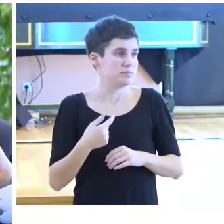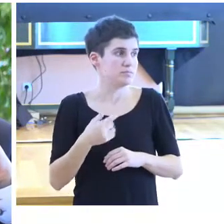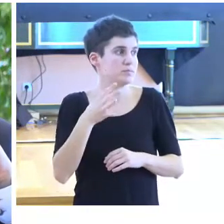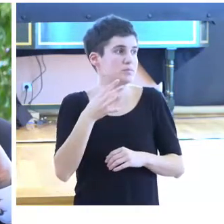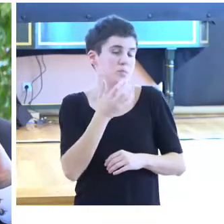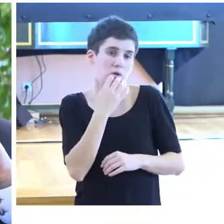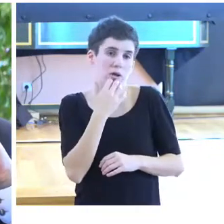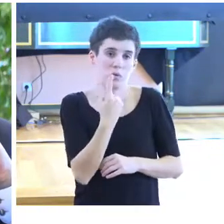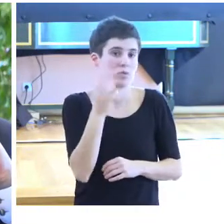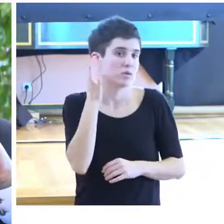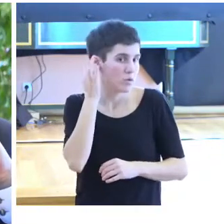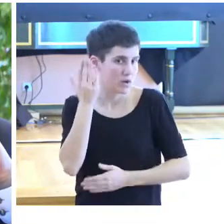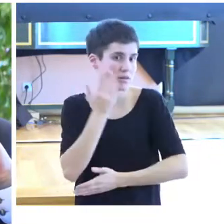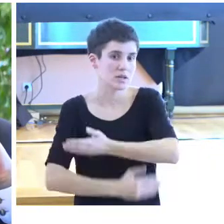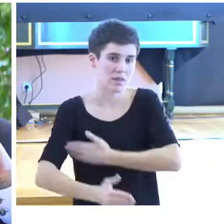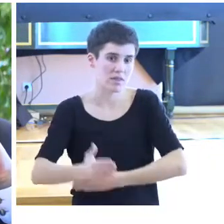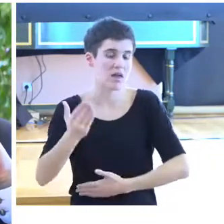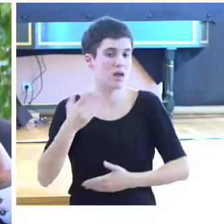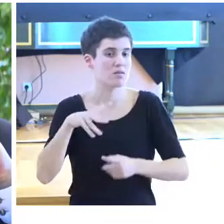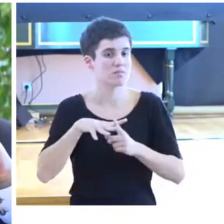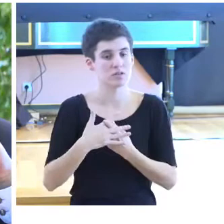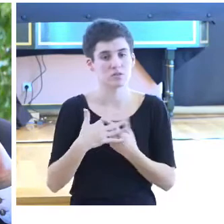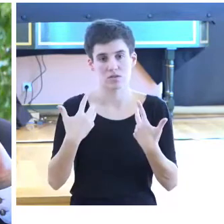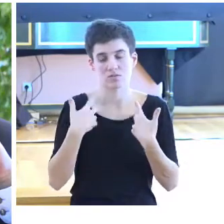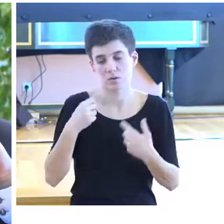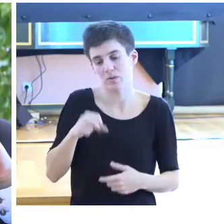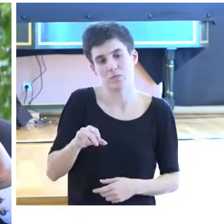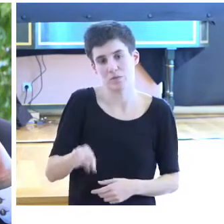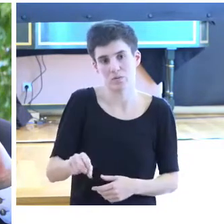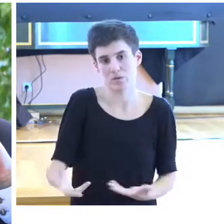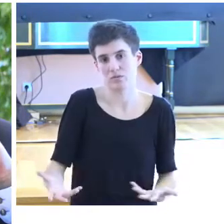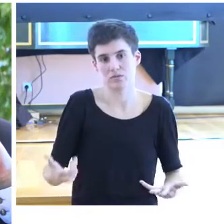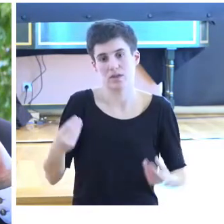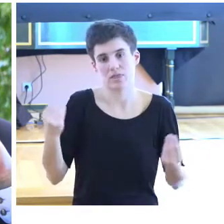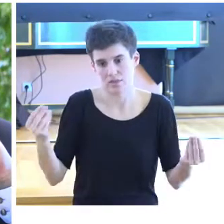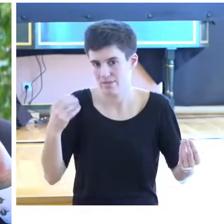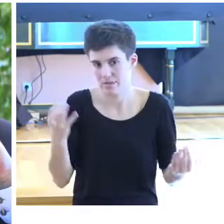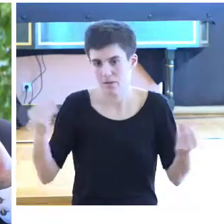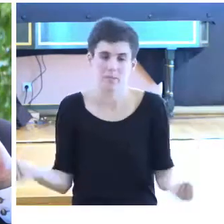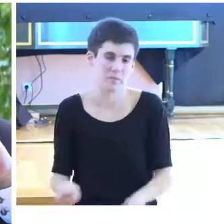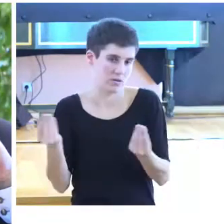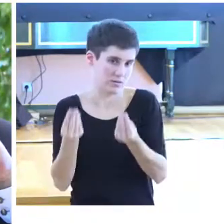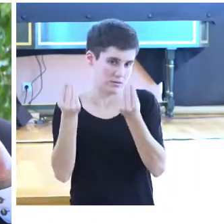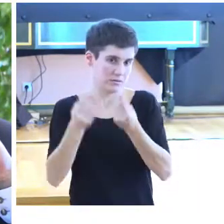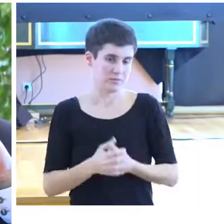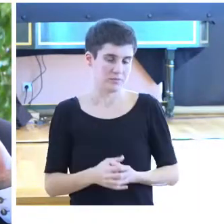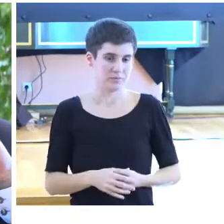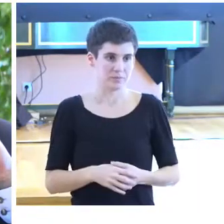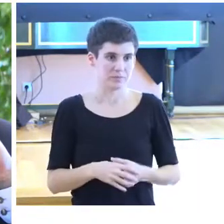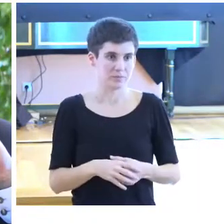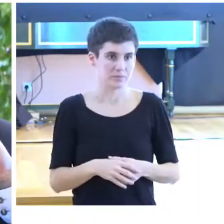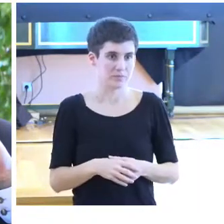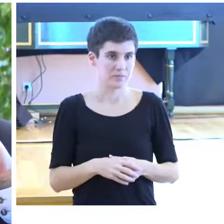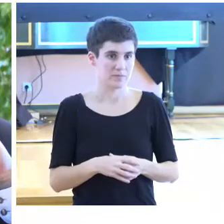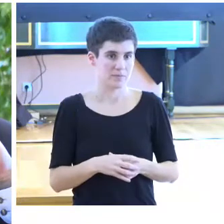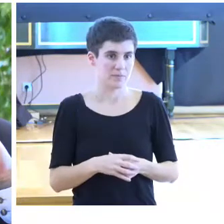con discapacidad, todavía se agrava más la situación que debemos mejorar y que se debe de regular. El caso de